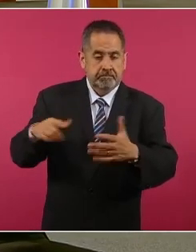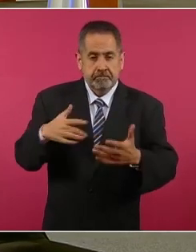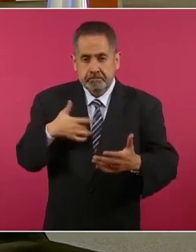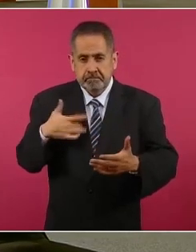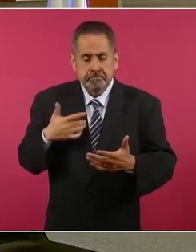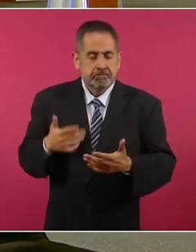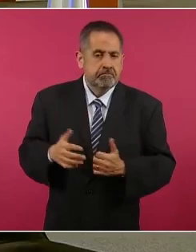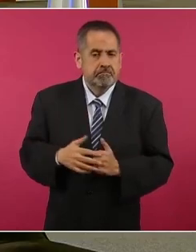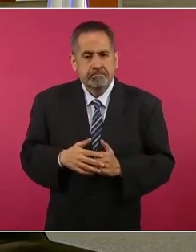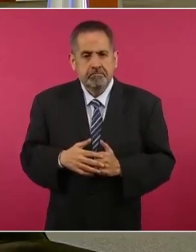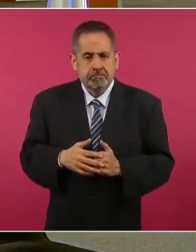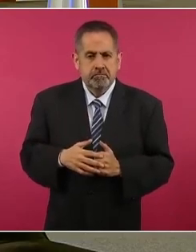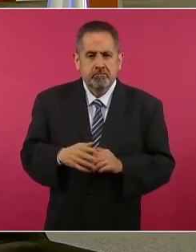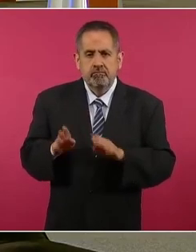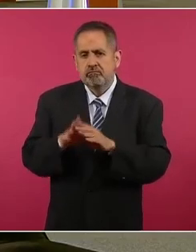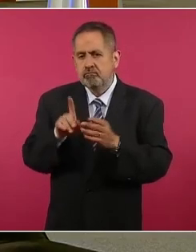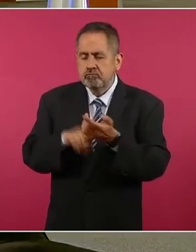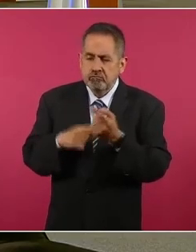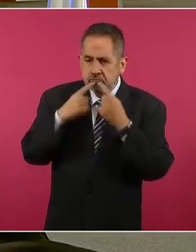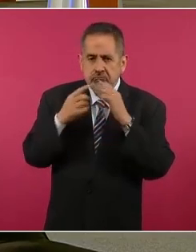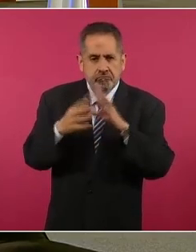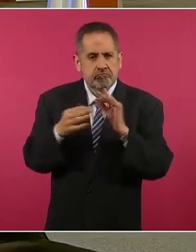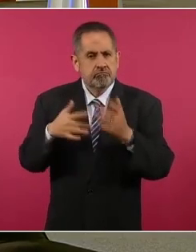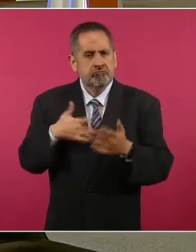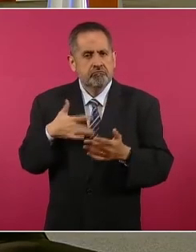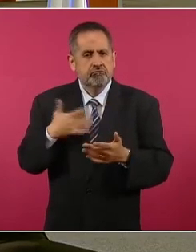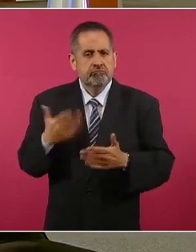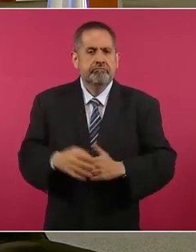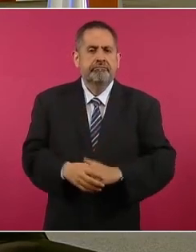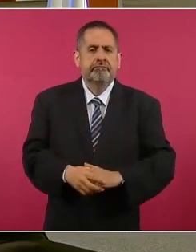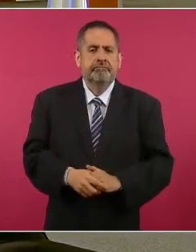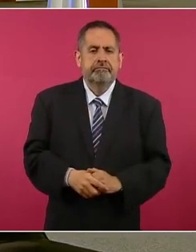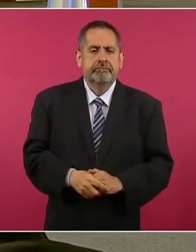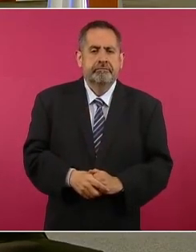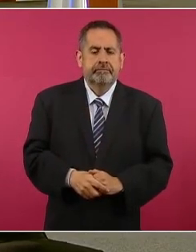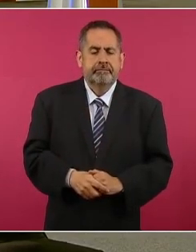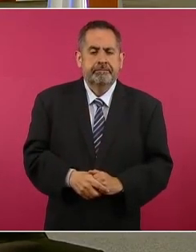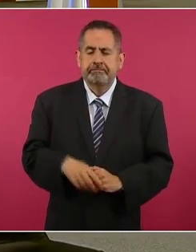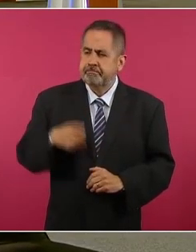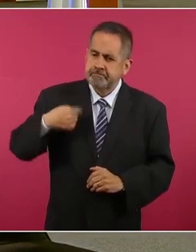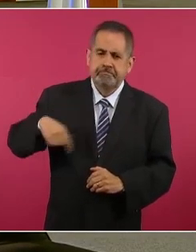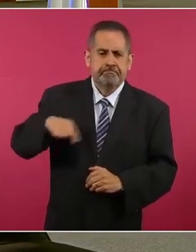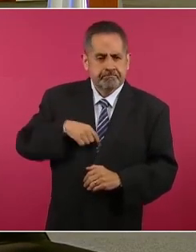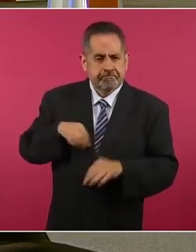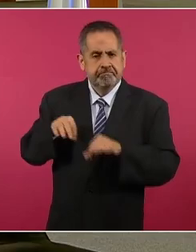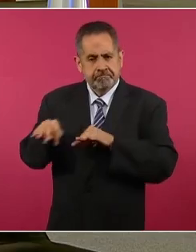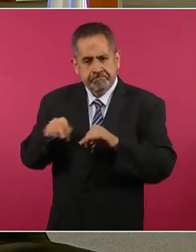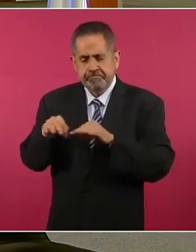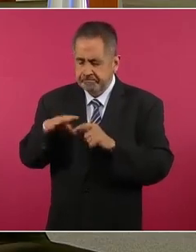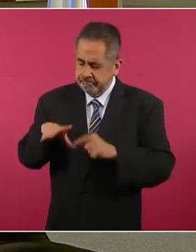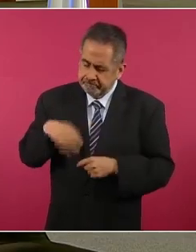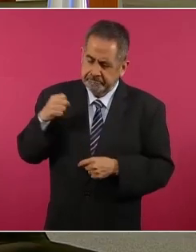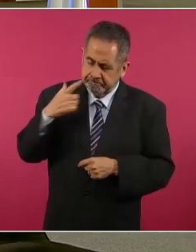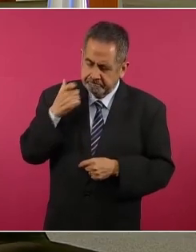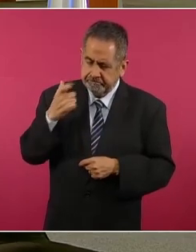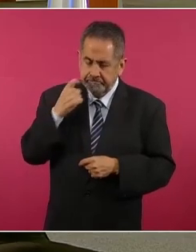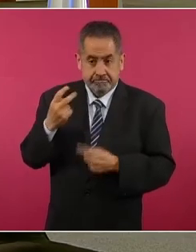sí está sintiendo que estamos haciendo un esfuerzo